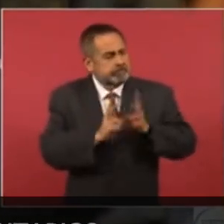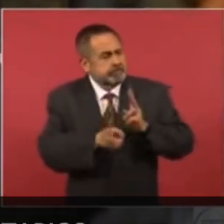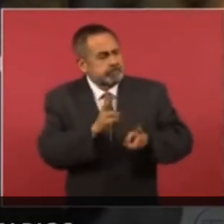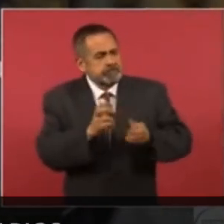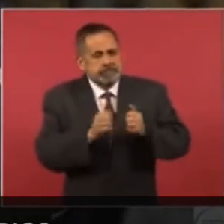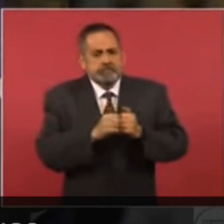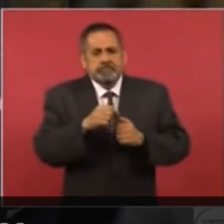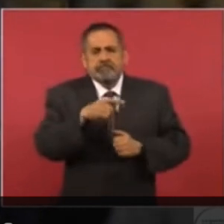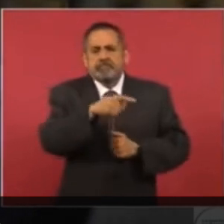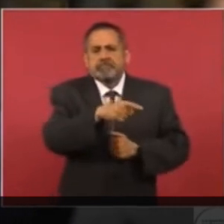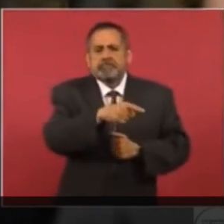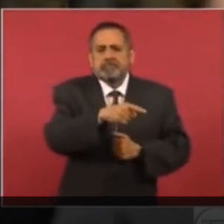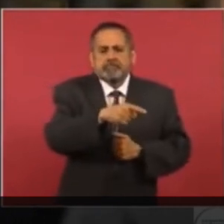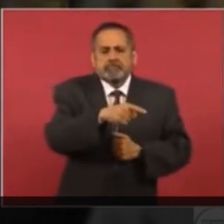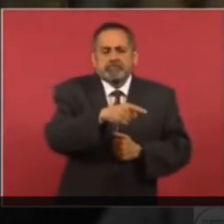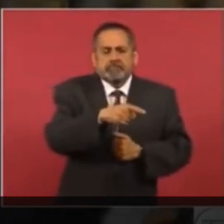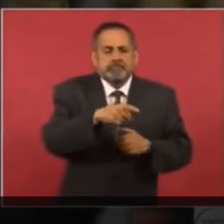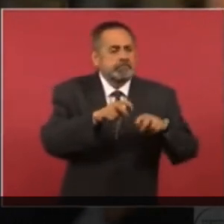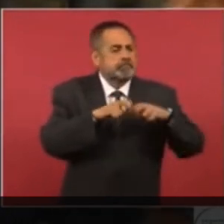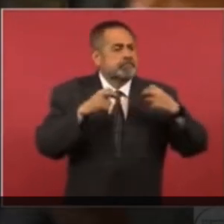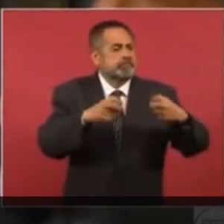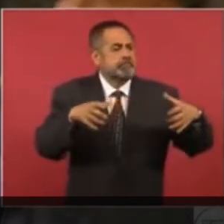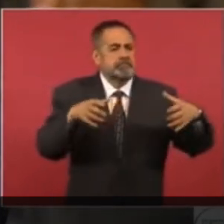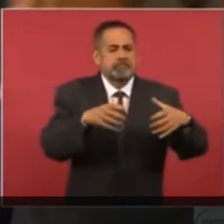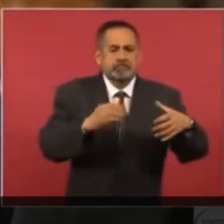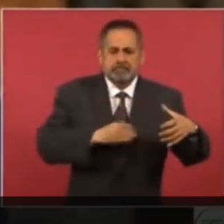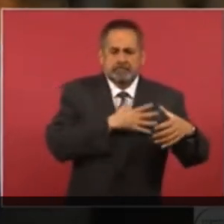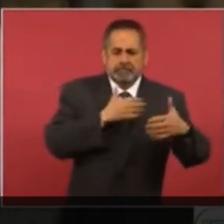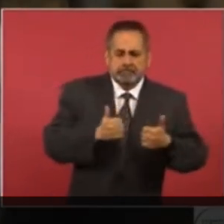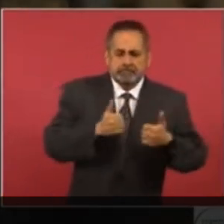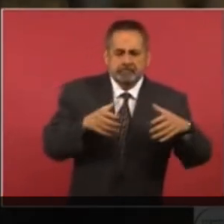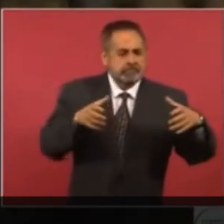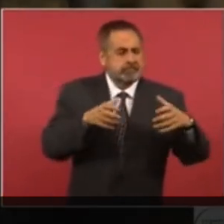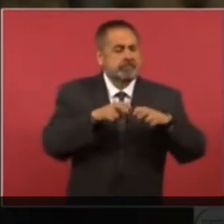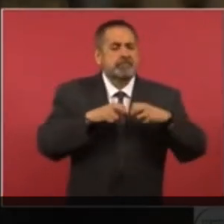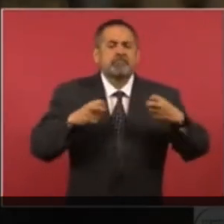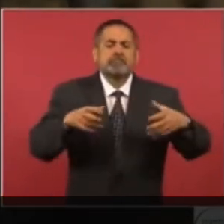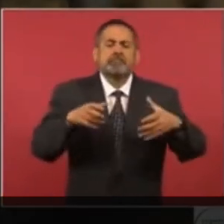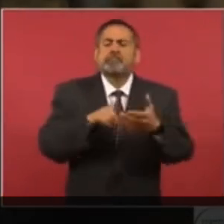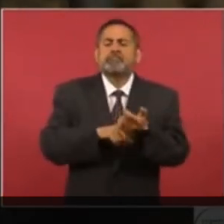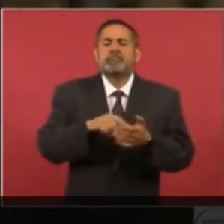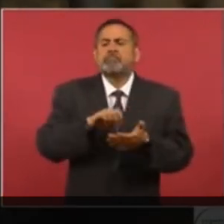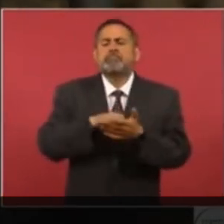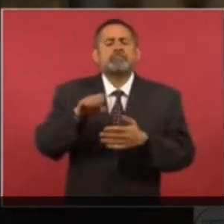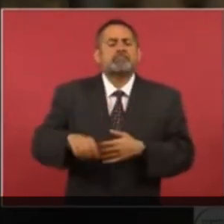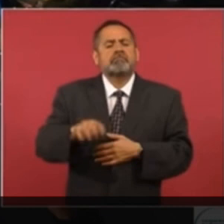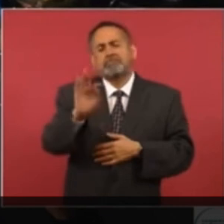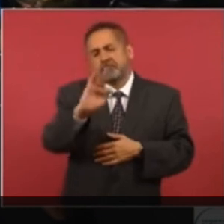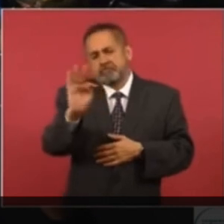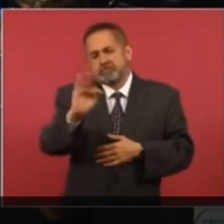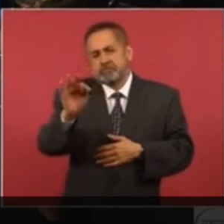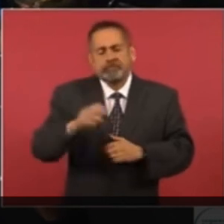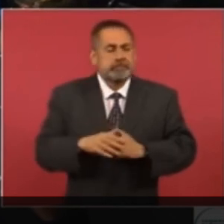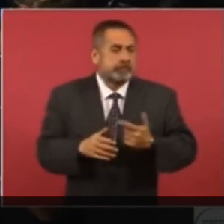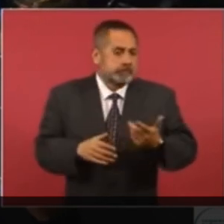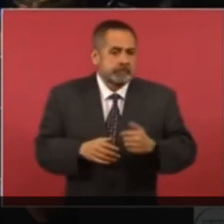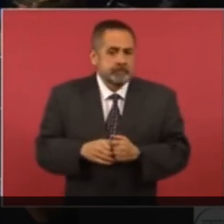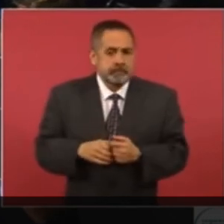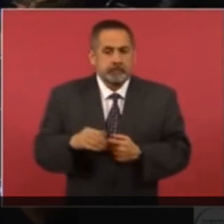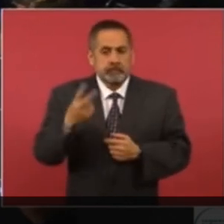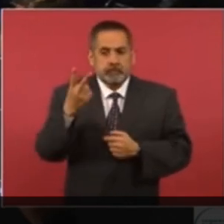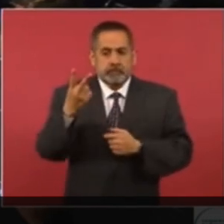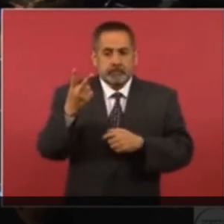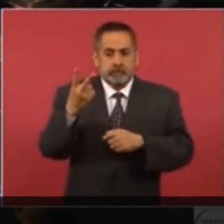su Gabinete del Bienestar, sobre el tema de la posibilidad de que se adelanten dos